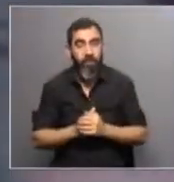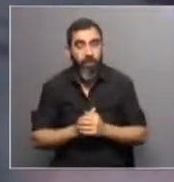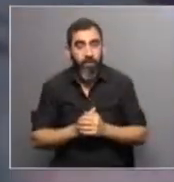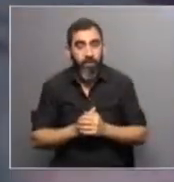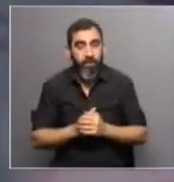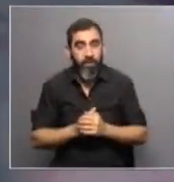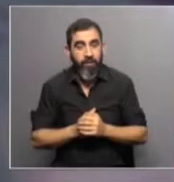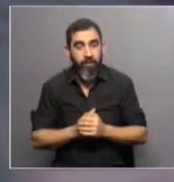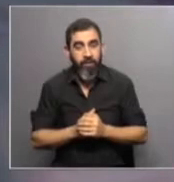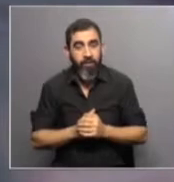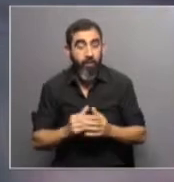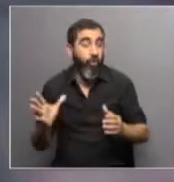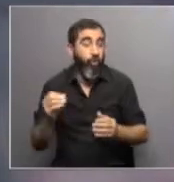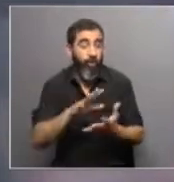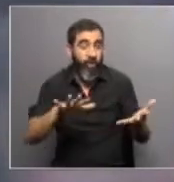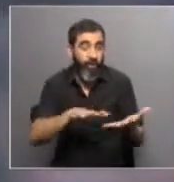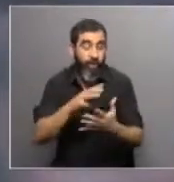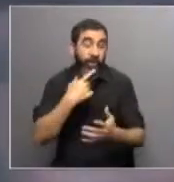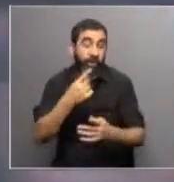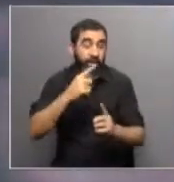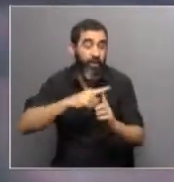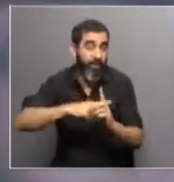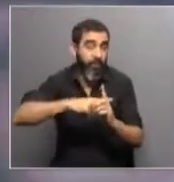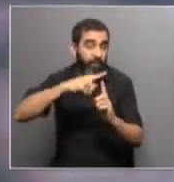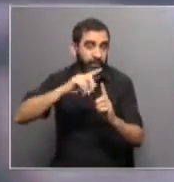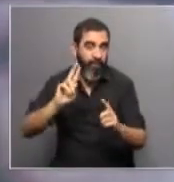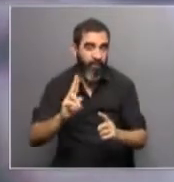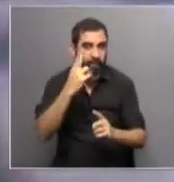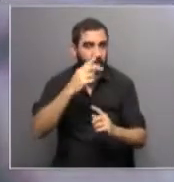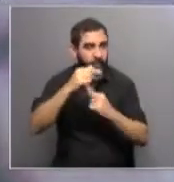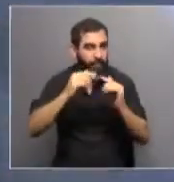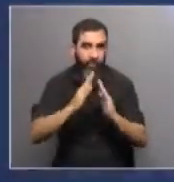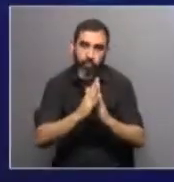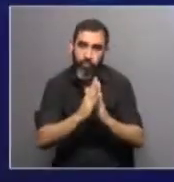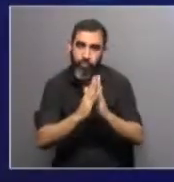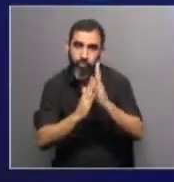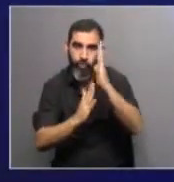En todos los escenarios muestran que la temperatura de Uruguay va a seguir aumentando.